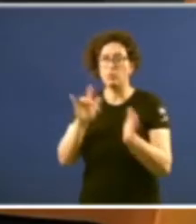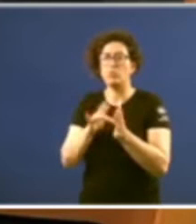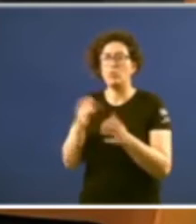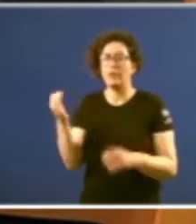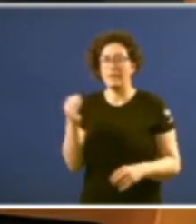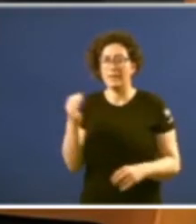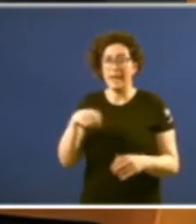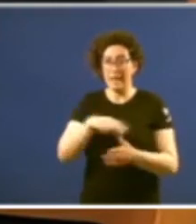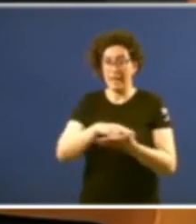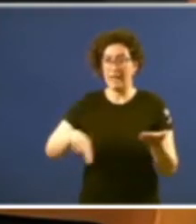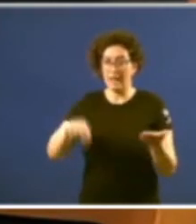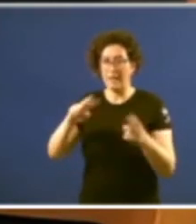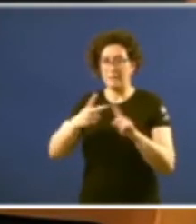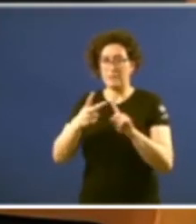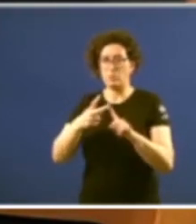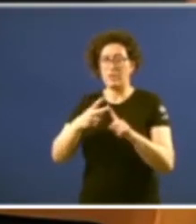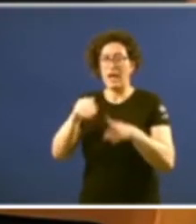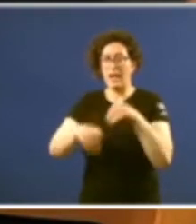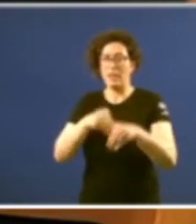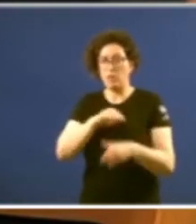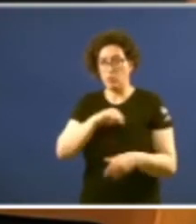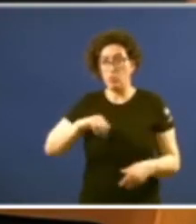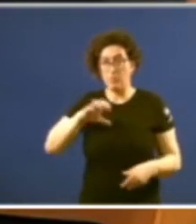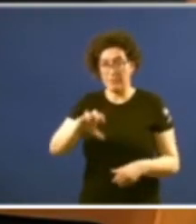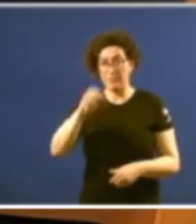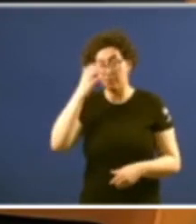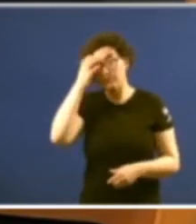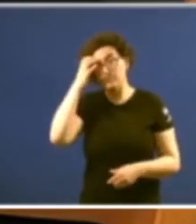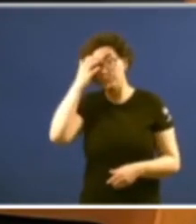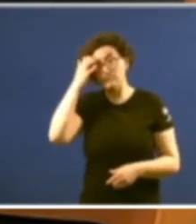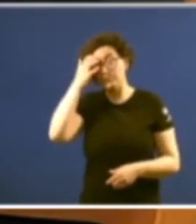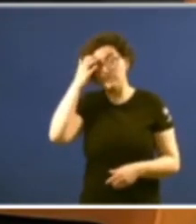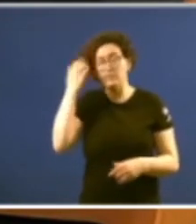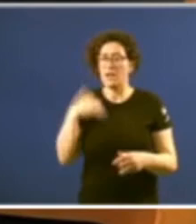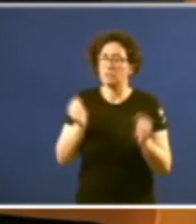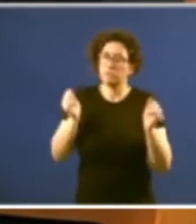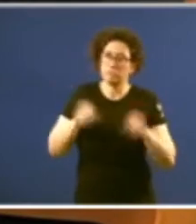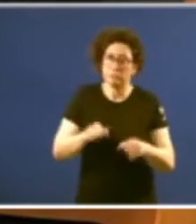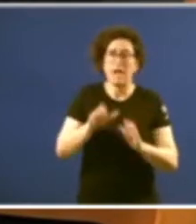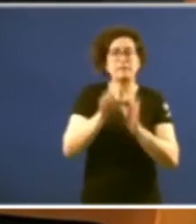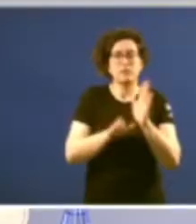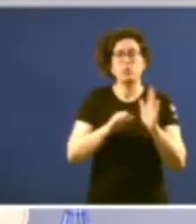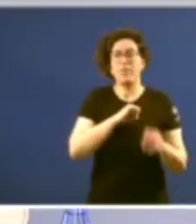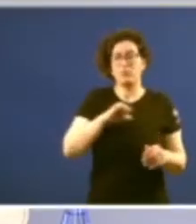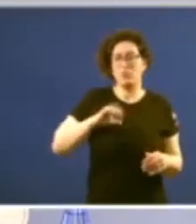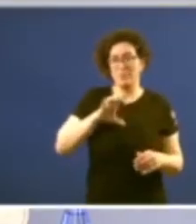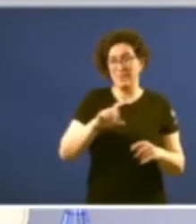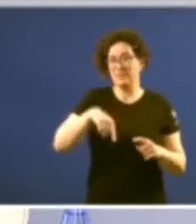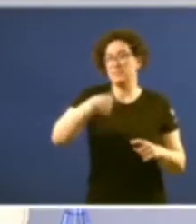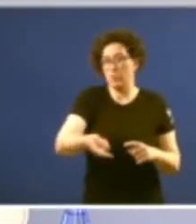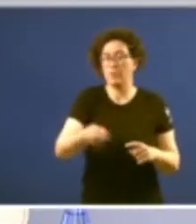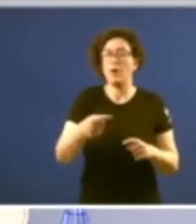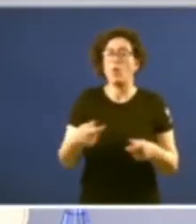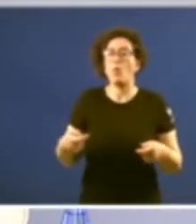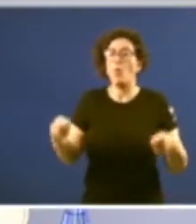en Galicia as segundas eleccións autonómicas tras a aprobación do Estatuto de Autonomía Coalición